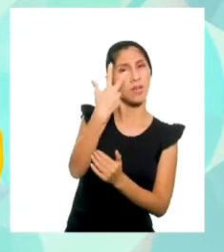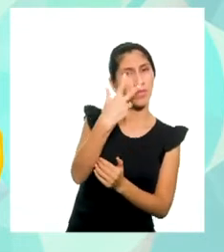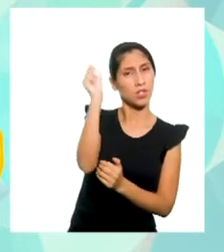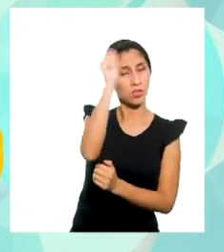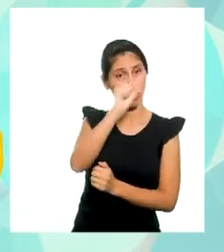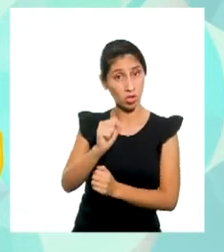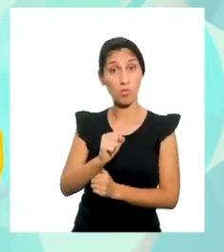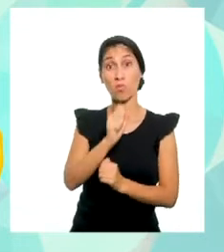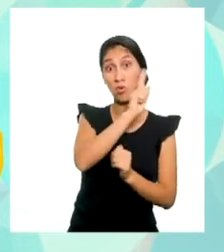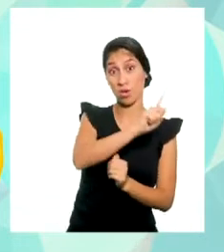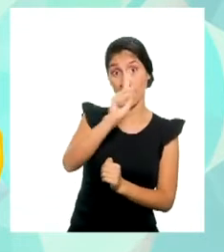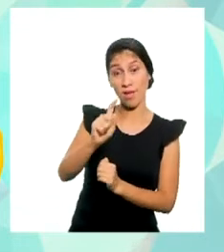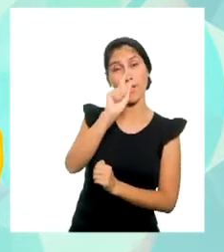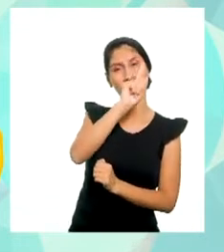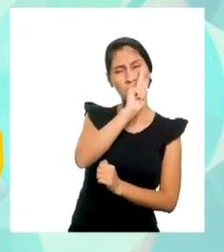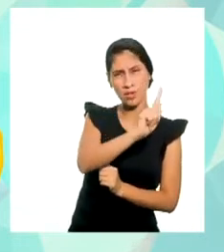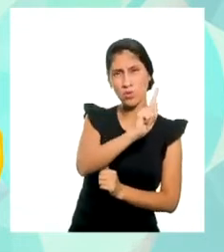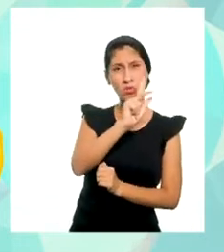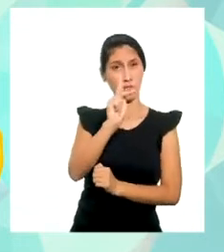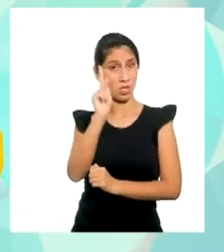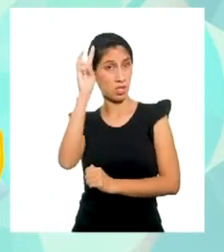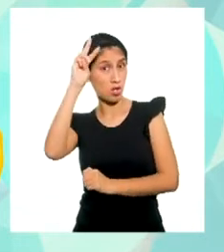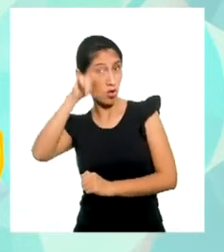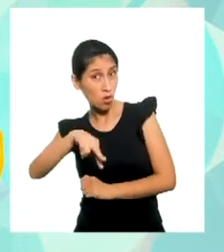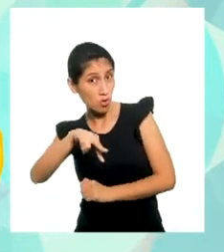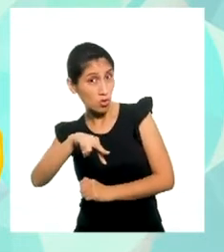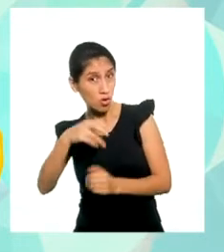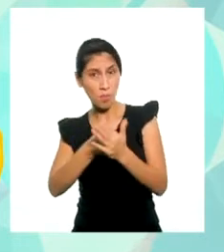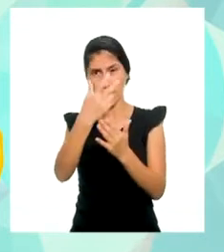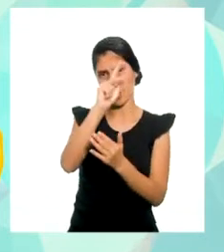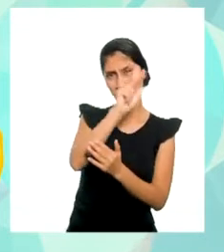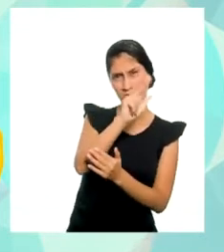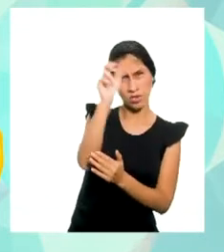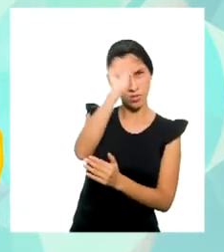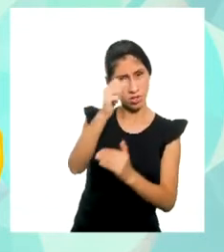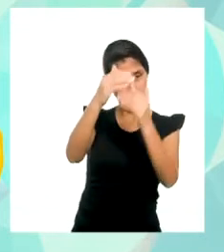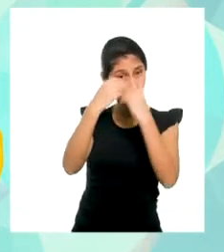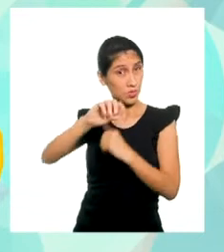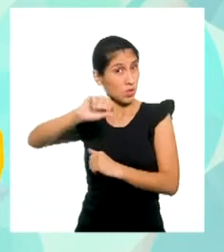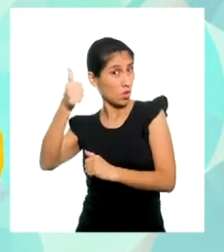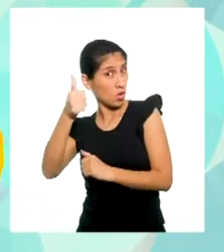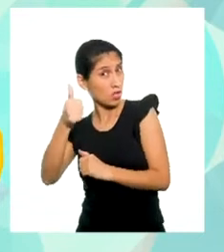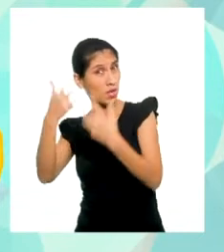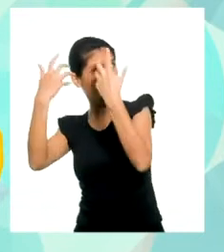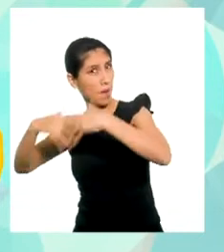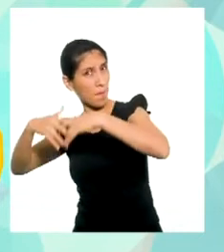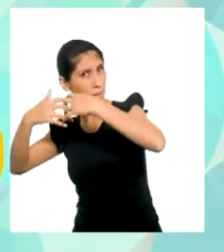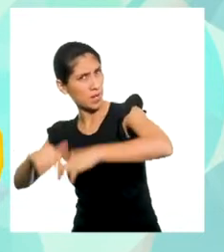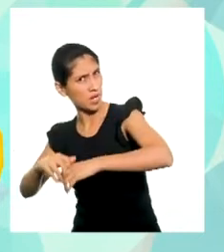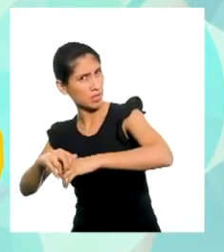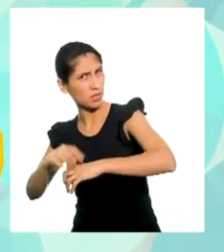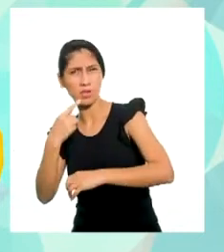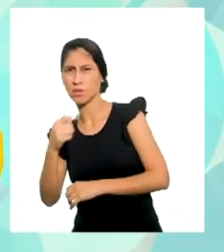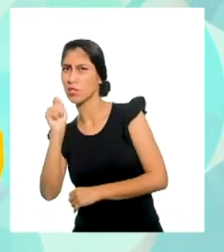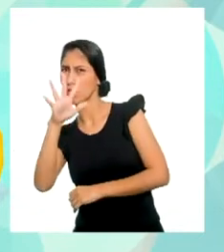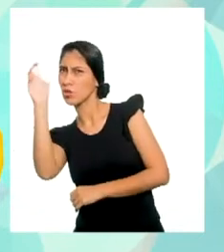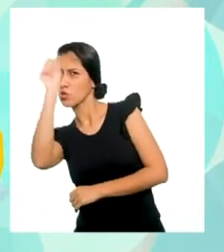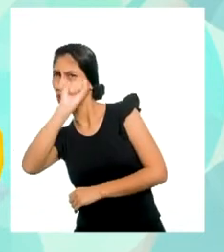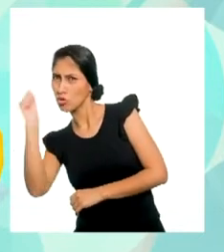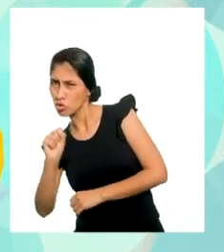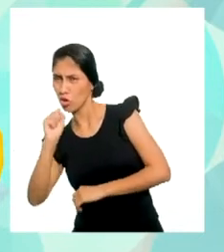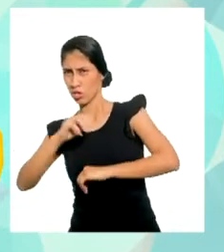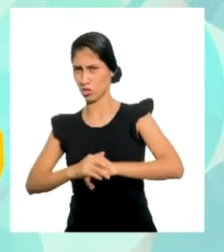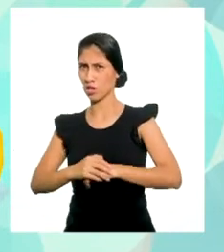por cada kilómetro de recorrido. Mientras que la empresa Los Seguros y Calmados cobran 5 soles como